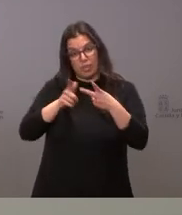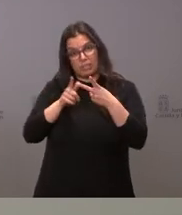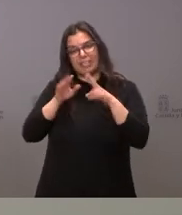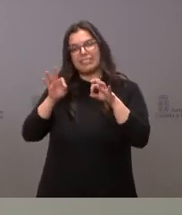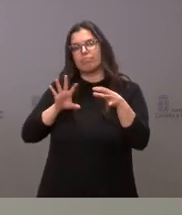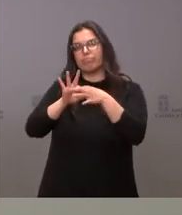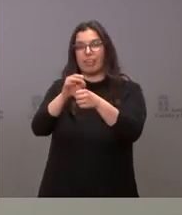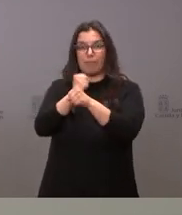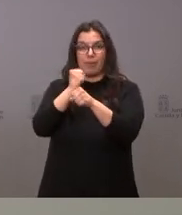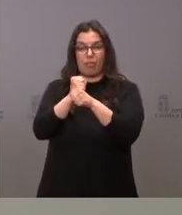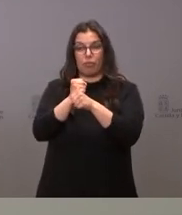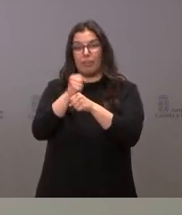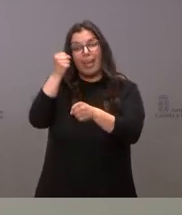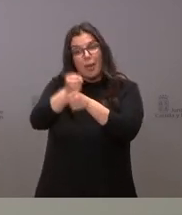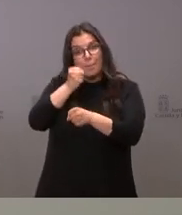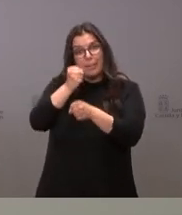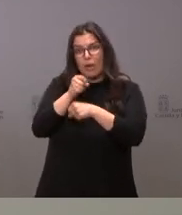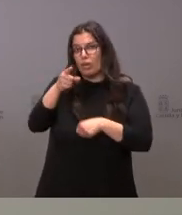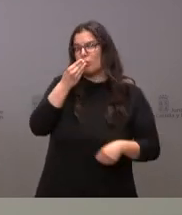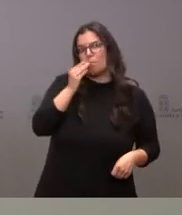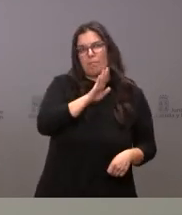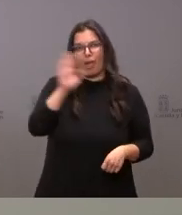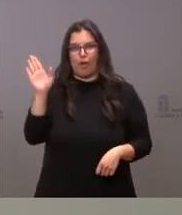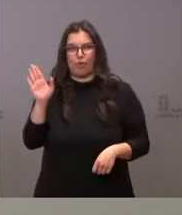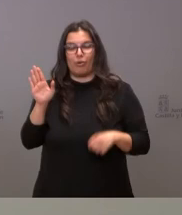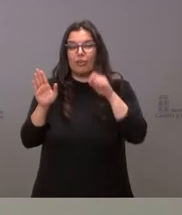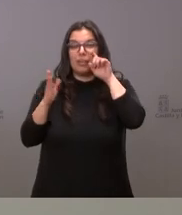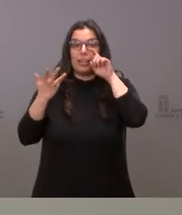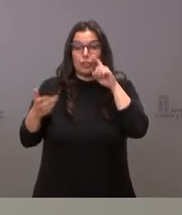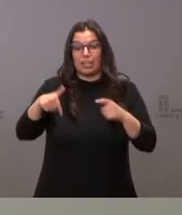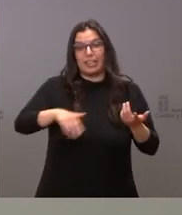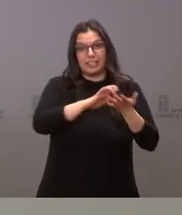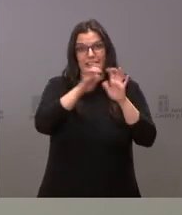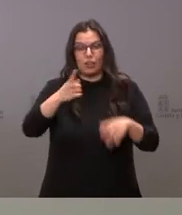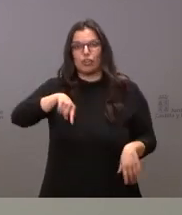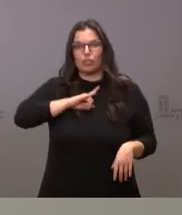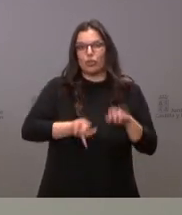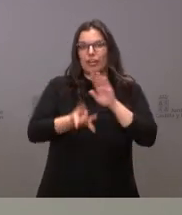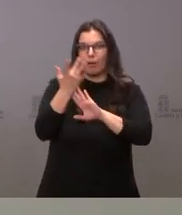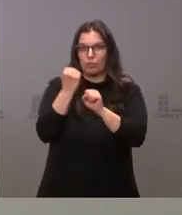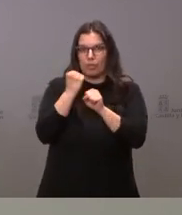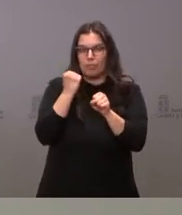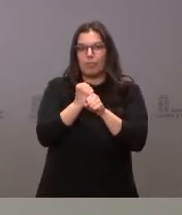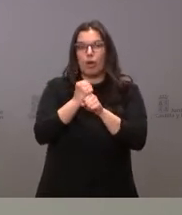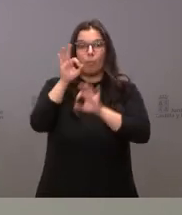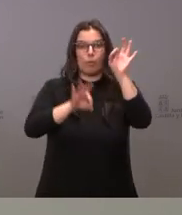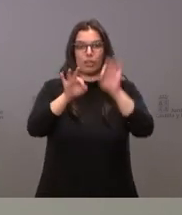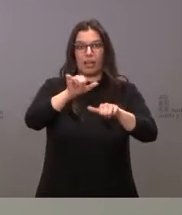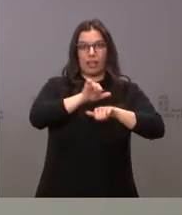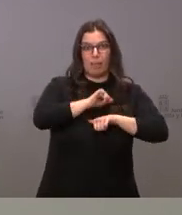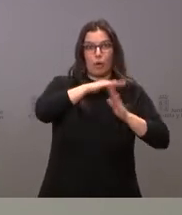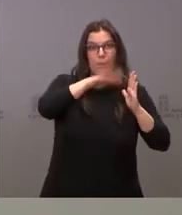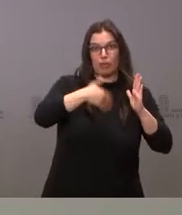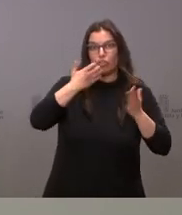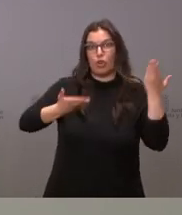la mejor política social es la creación de empleo y por tanto el hecho que en Castilla y León estemos creando empleo y tengamos una tasa de paro claramente menor que la media